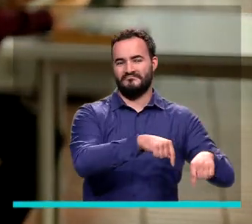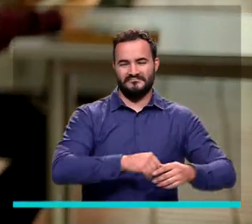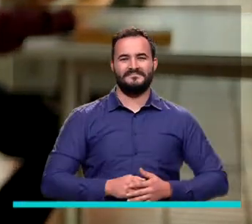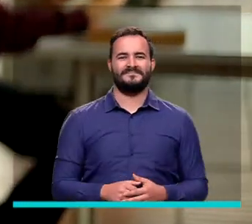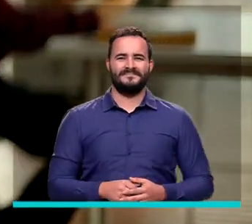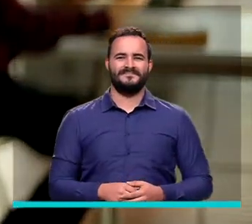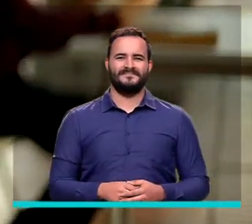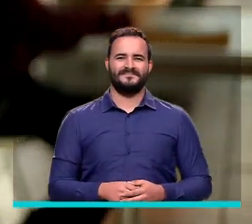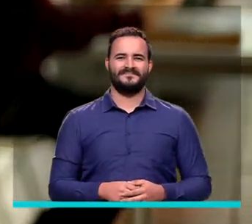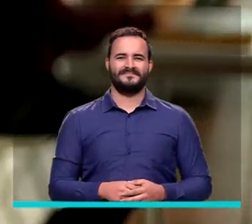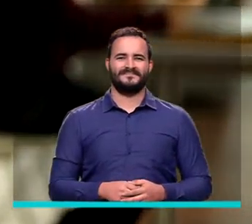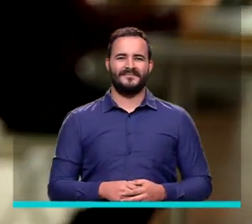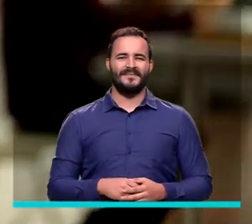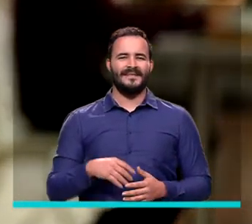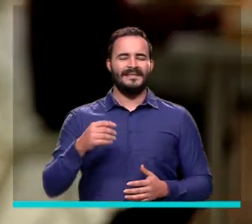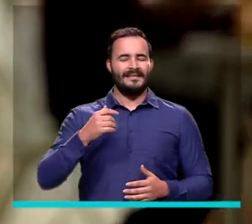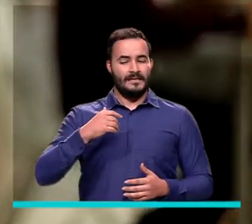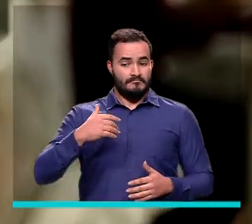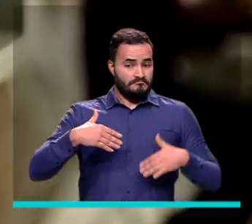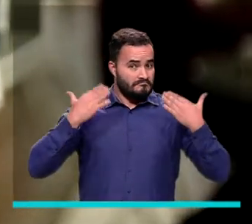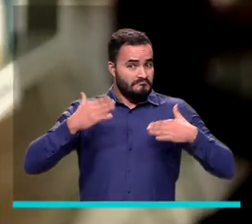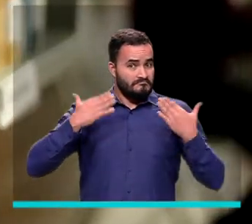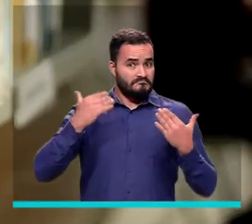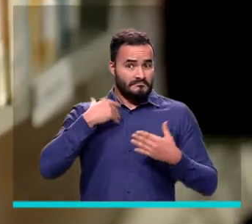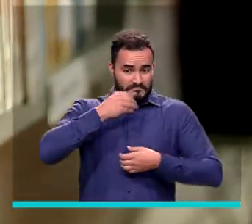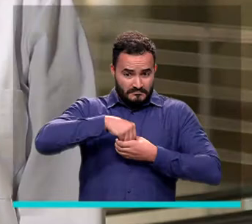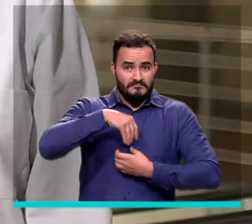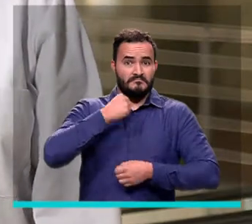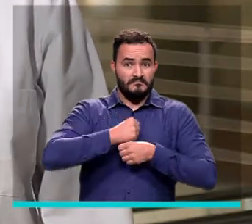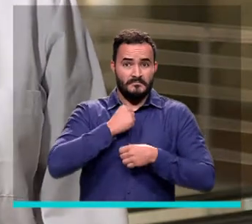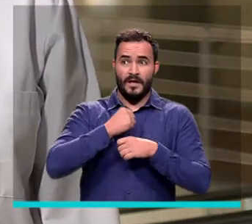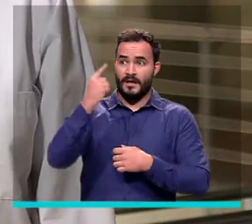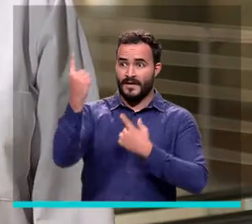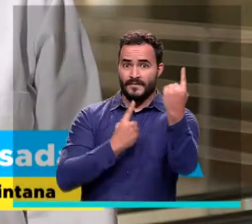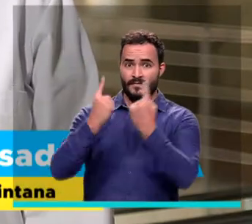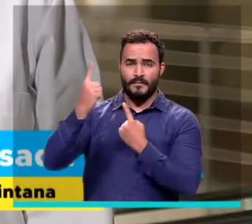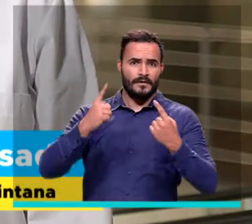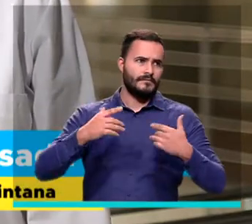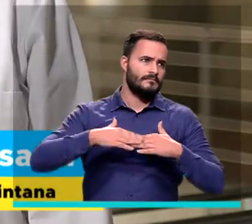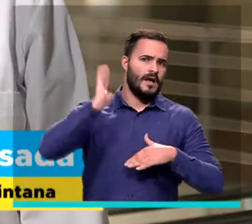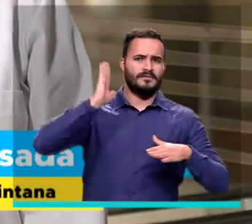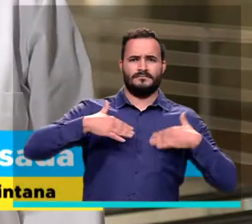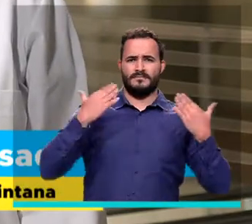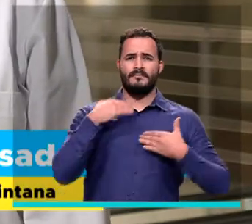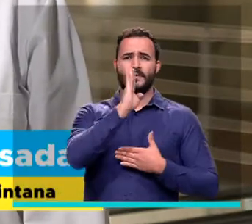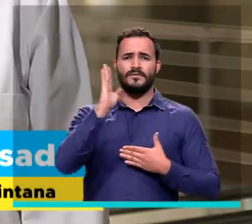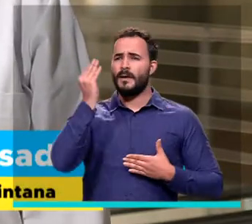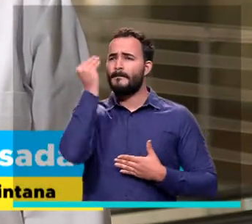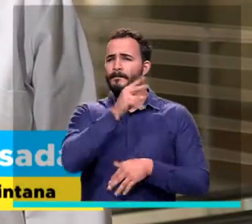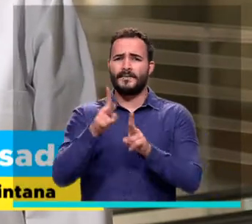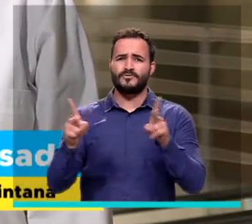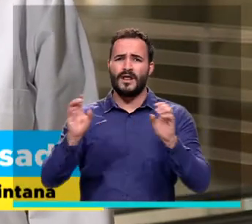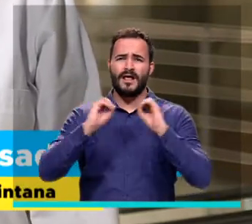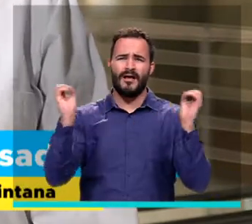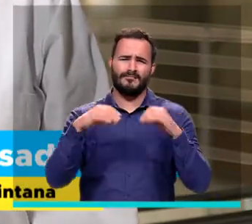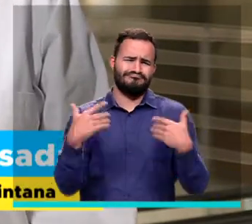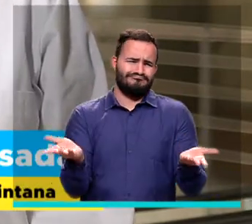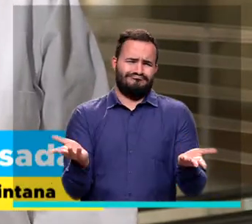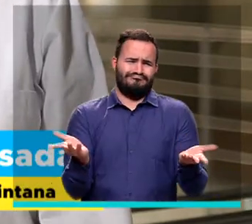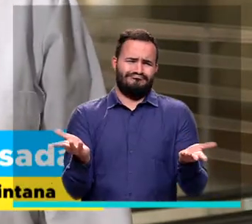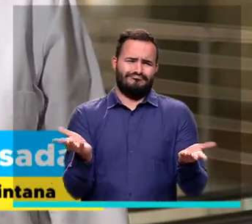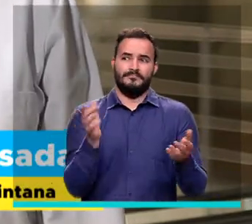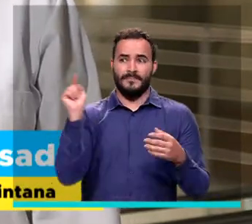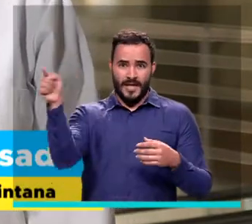es bien importante recibirlos acá en estos espacios. Ellos son la vida y la esencia de las bibliotecas. Ellos estaban